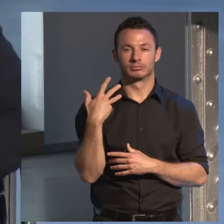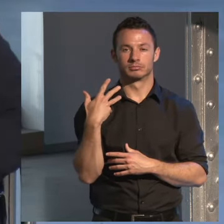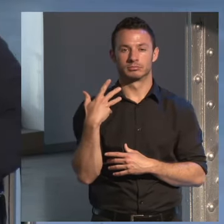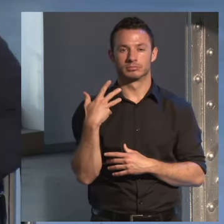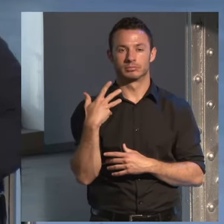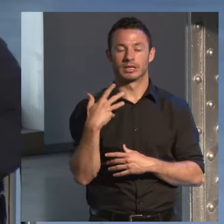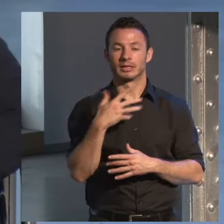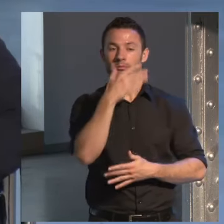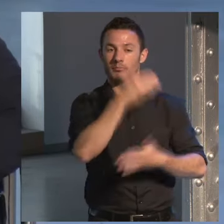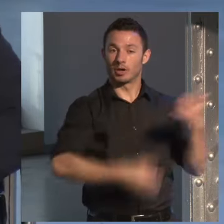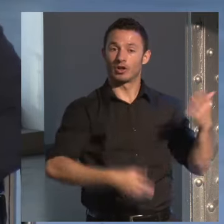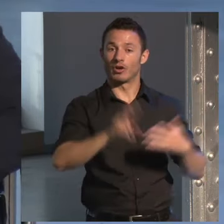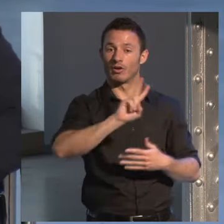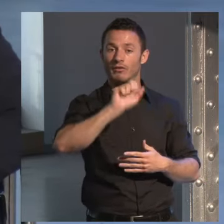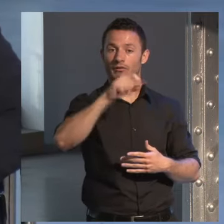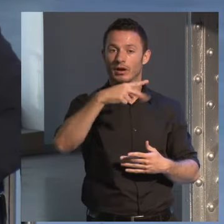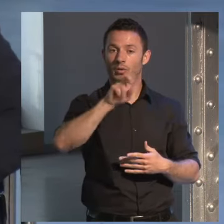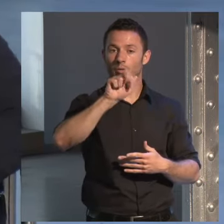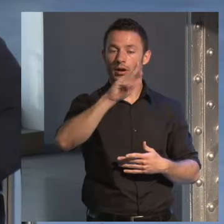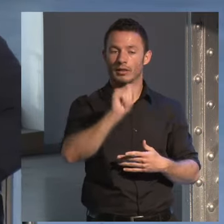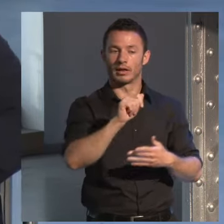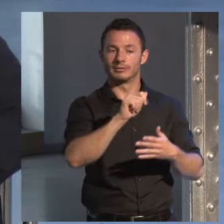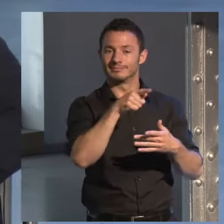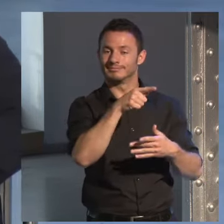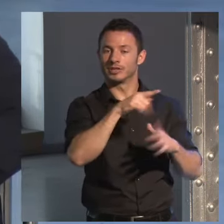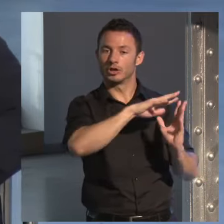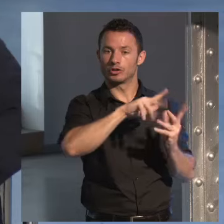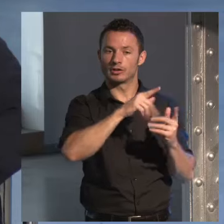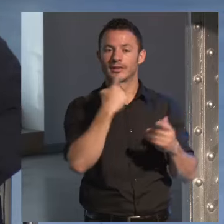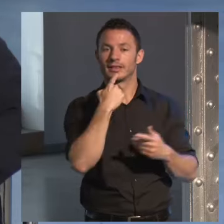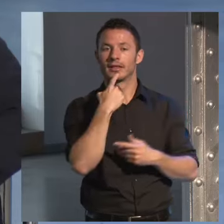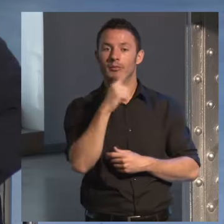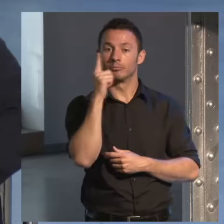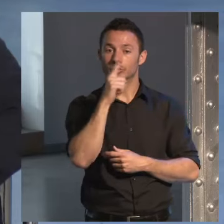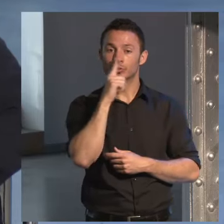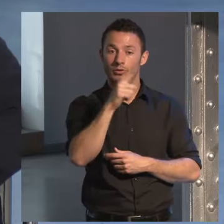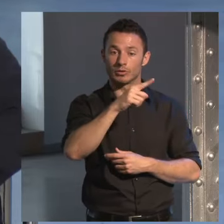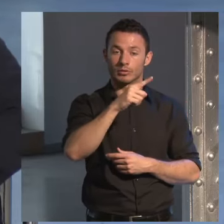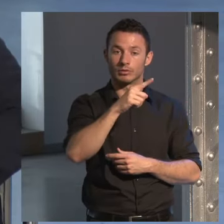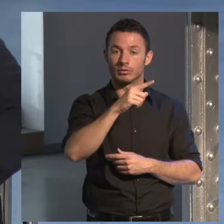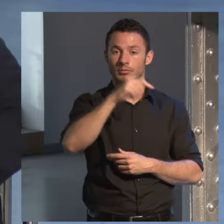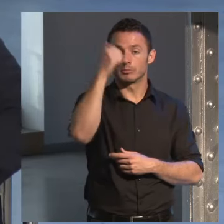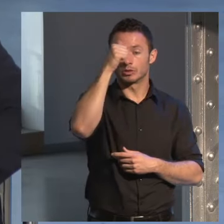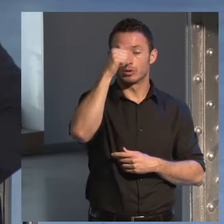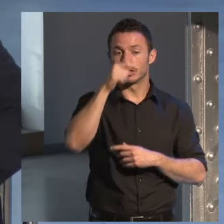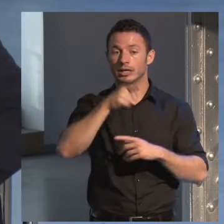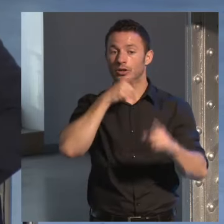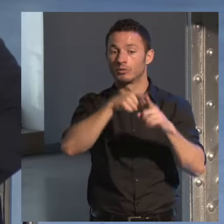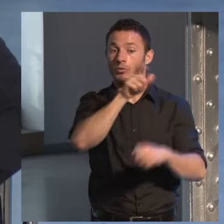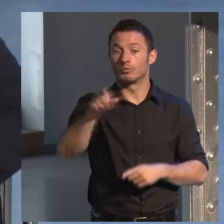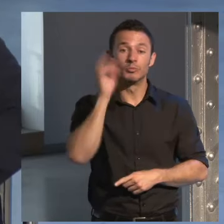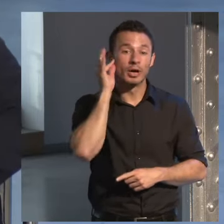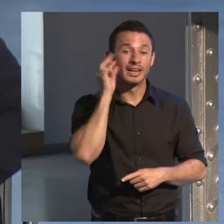vanguardia en el periódico que decía que la prostitución masculina para mujeres había aumentado un 30%